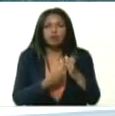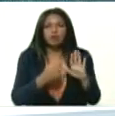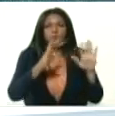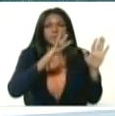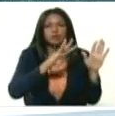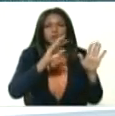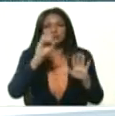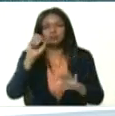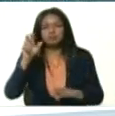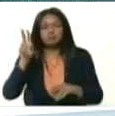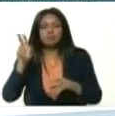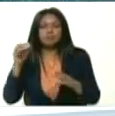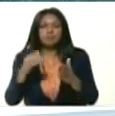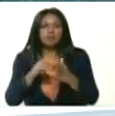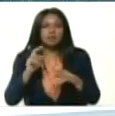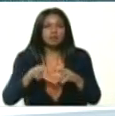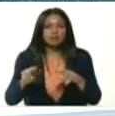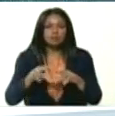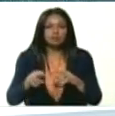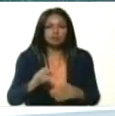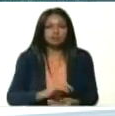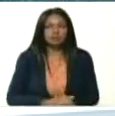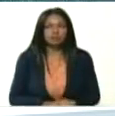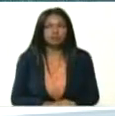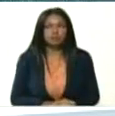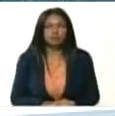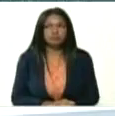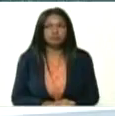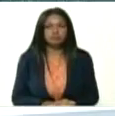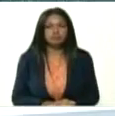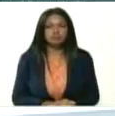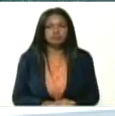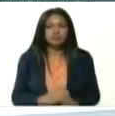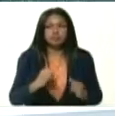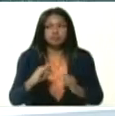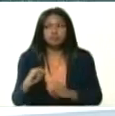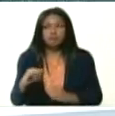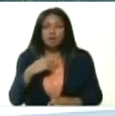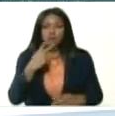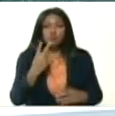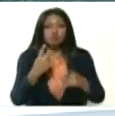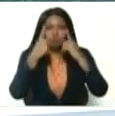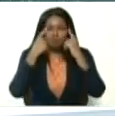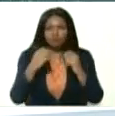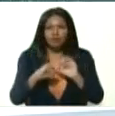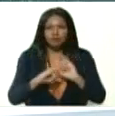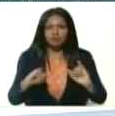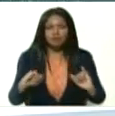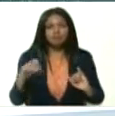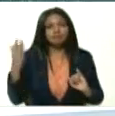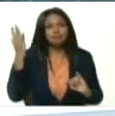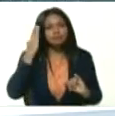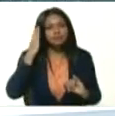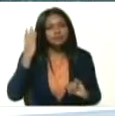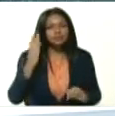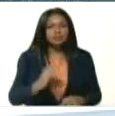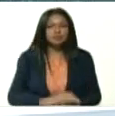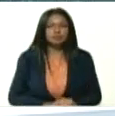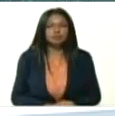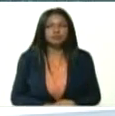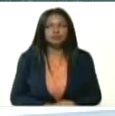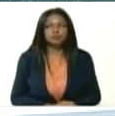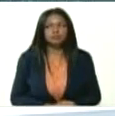900 mil niños. Así que, bueno, si esas voces expertas tienen realmente